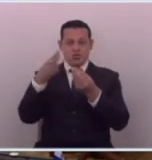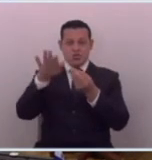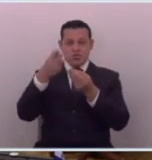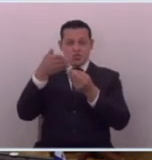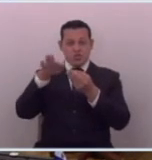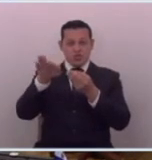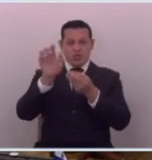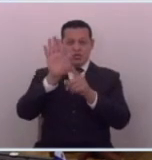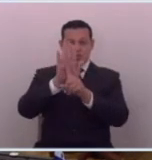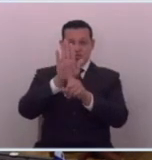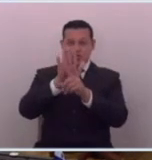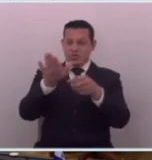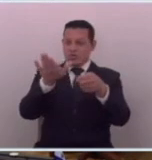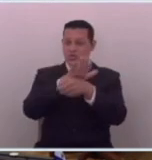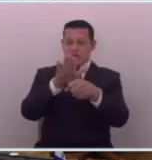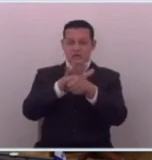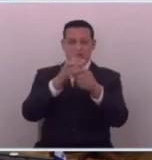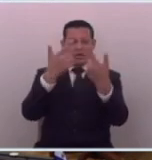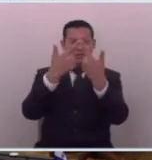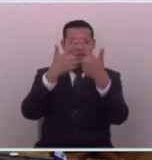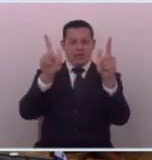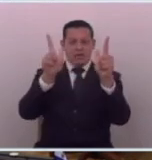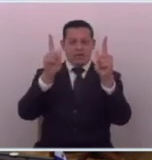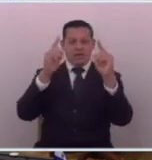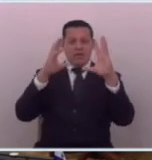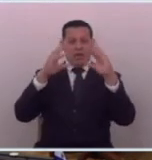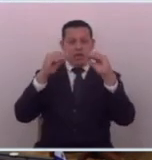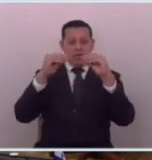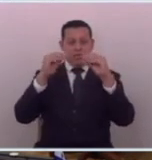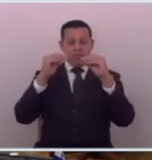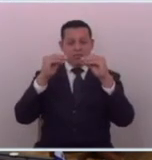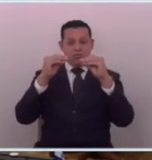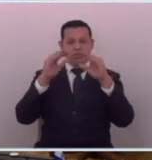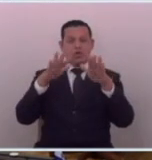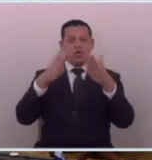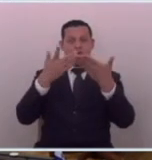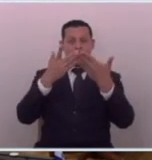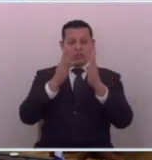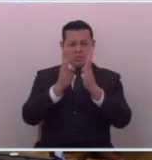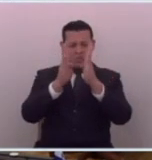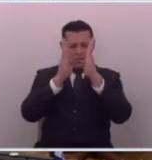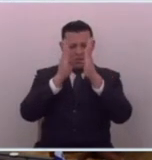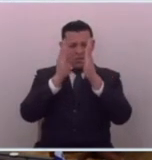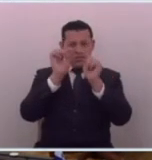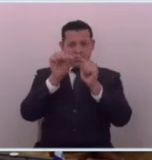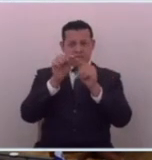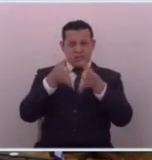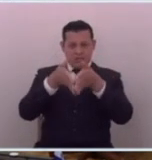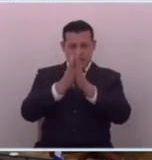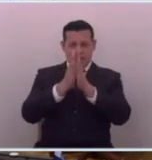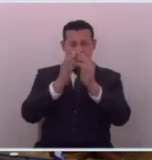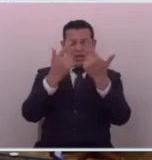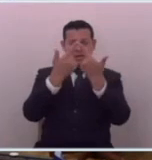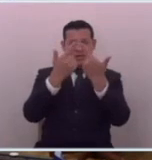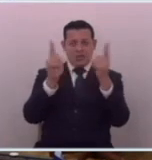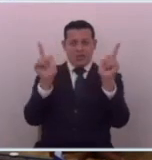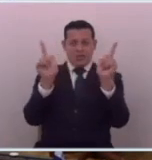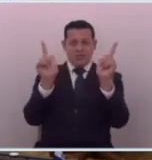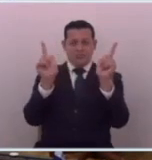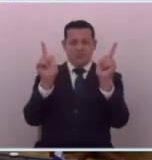de su total libertad de expresarse lo que nos llamó la atención es que ella pedía que se liberaran